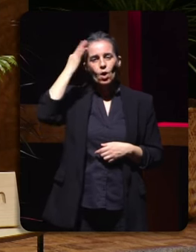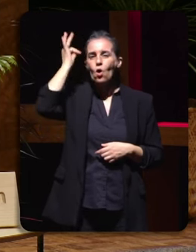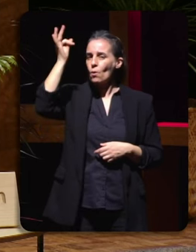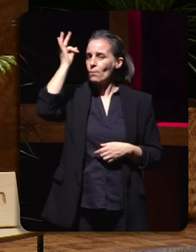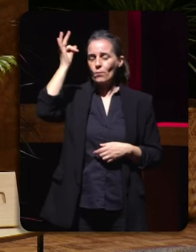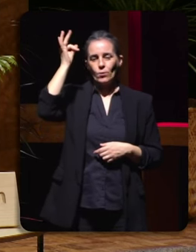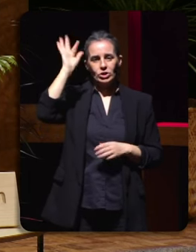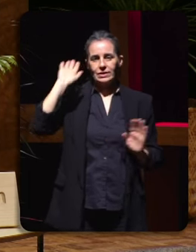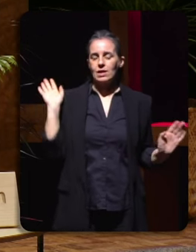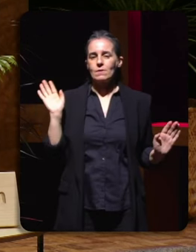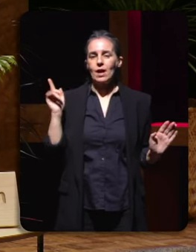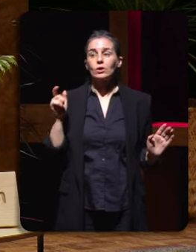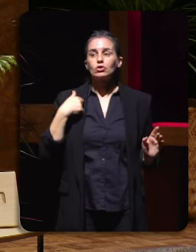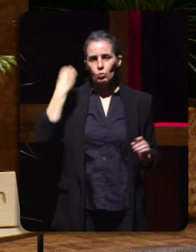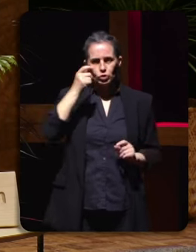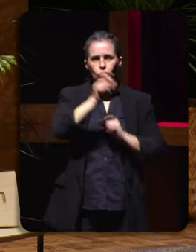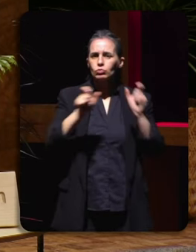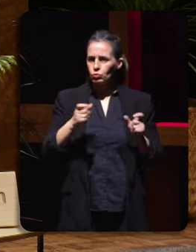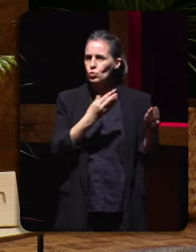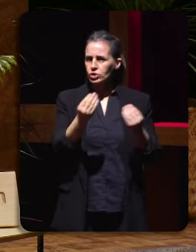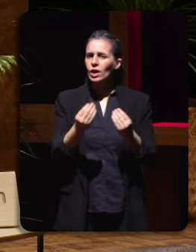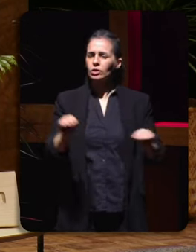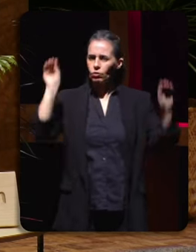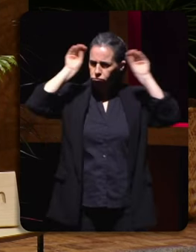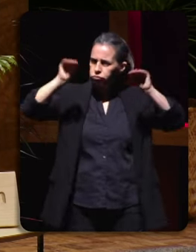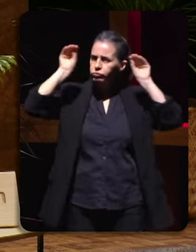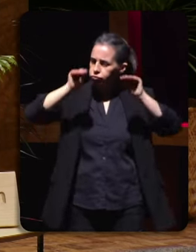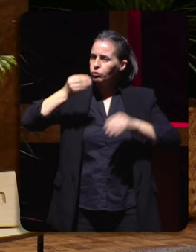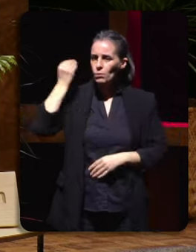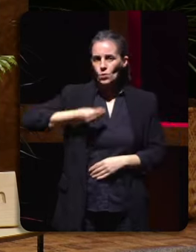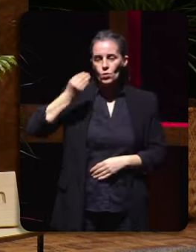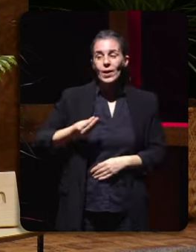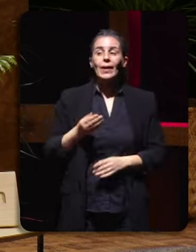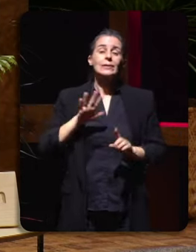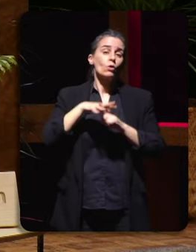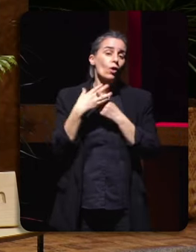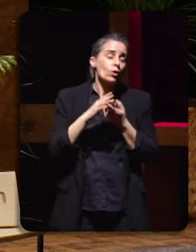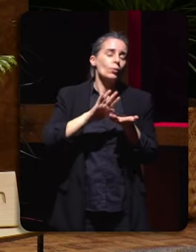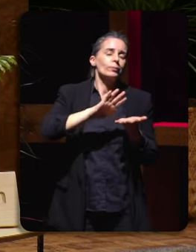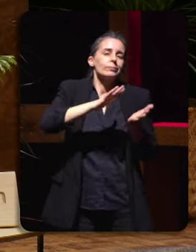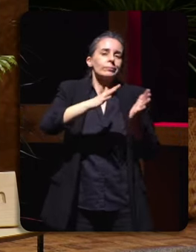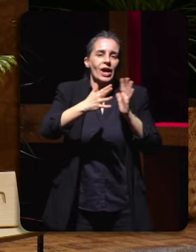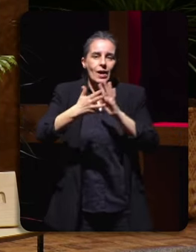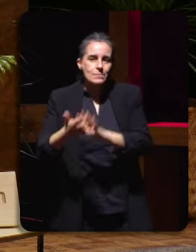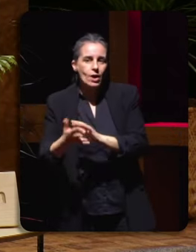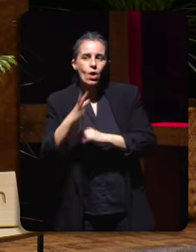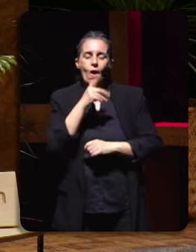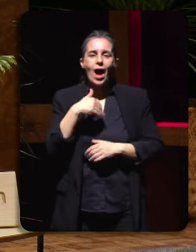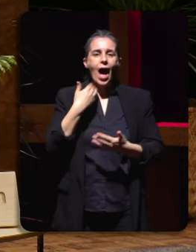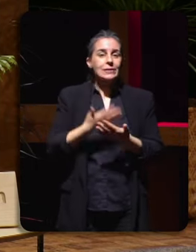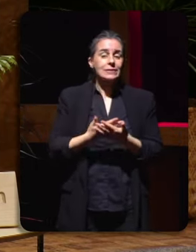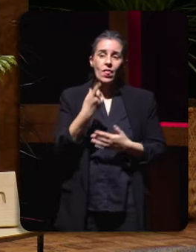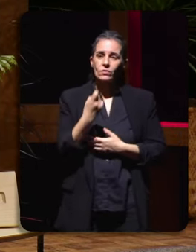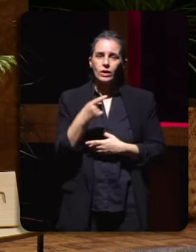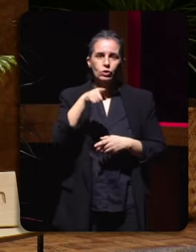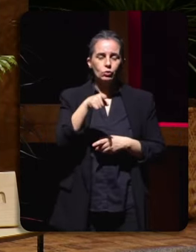moitísima xente moi preparada É verdade que as cousas tamén van cambiando agora casi tes que ser multitarea